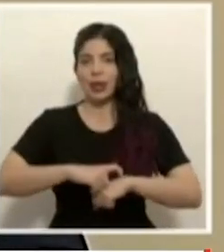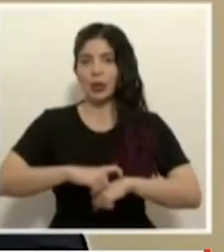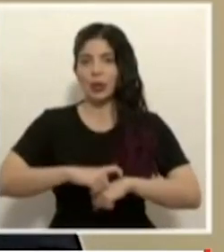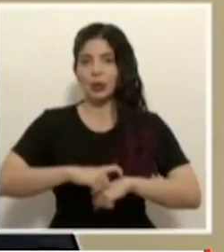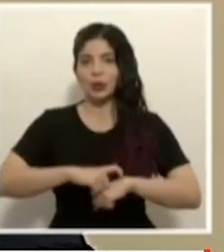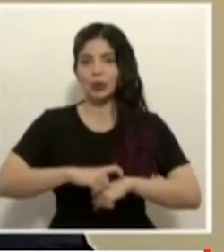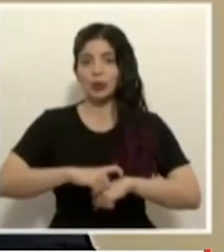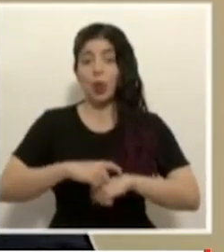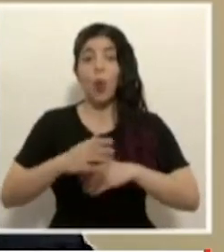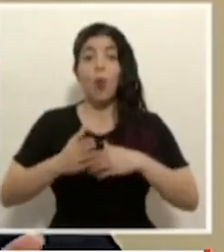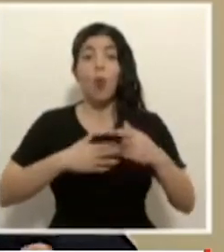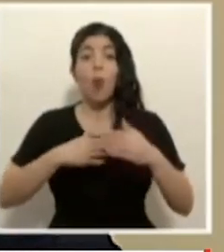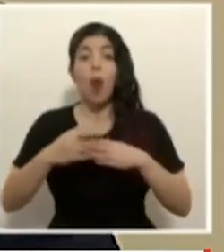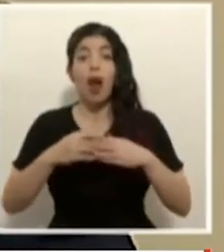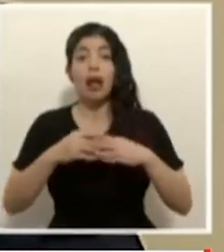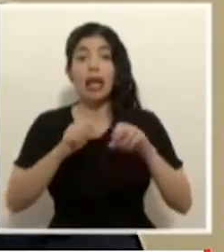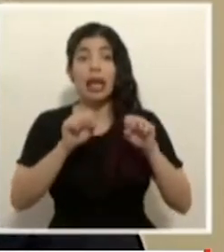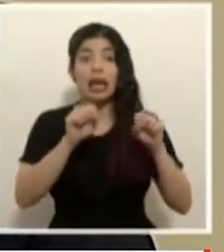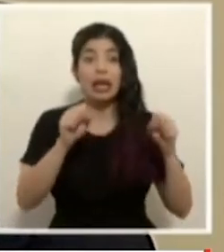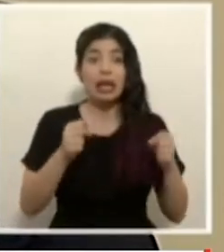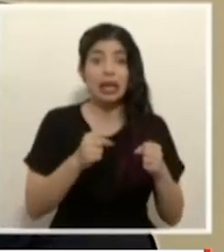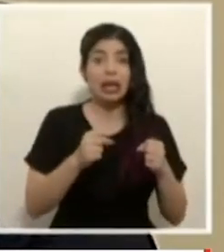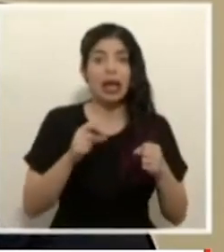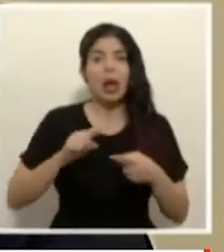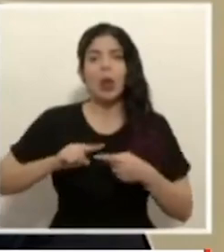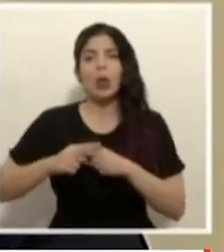donde cualquier recorte duele por algún lado